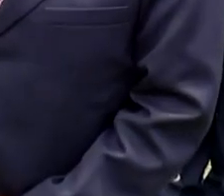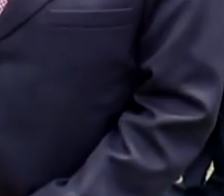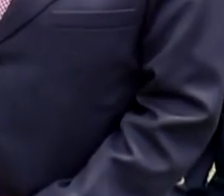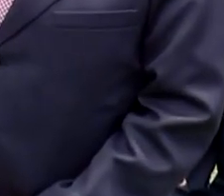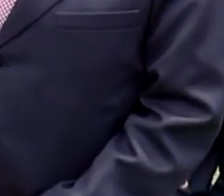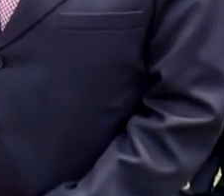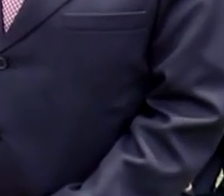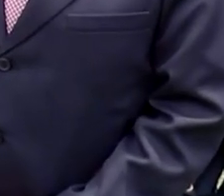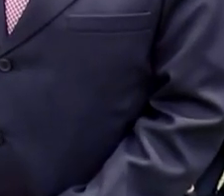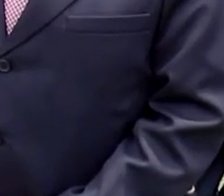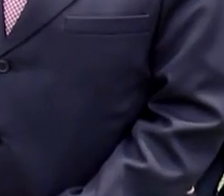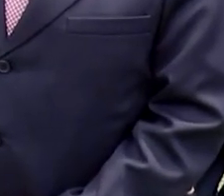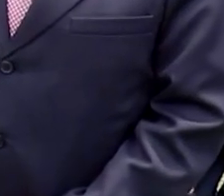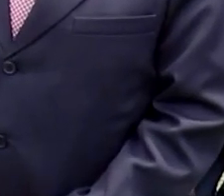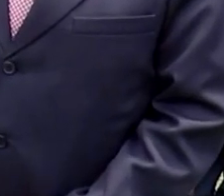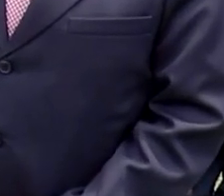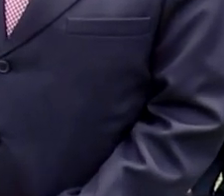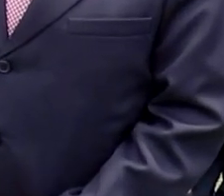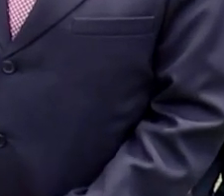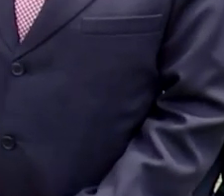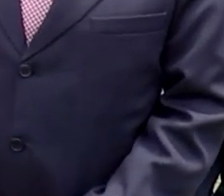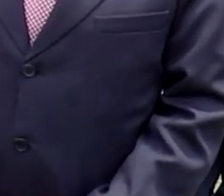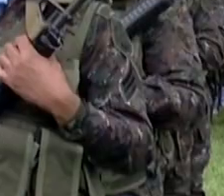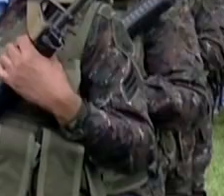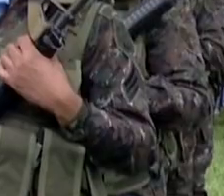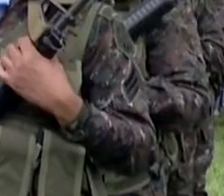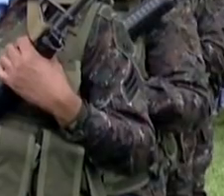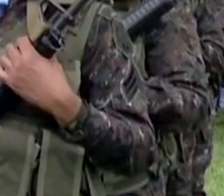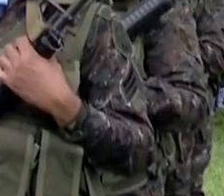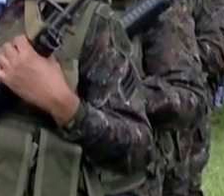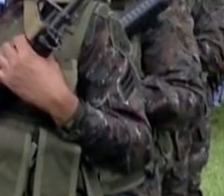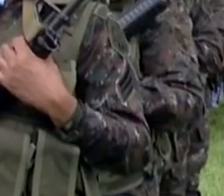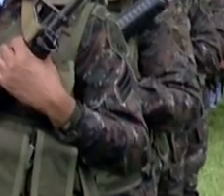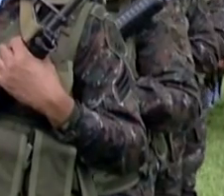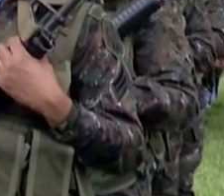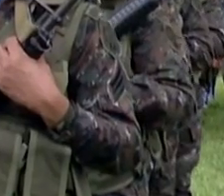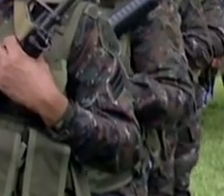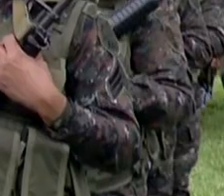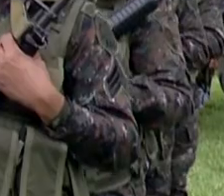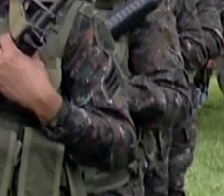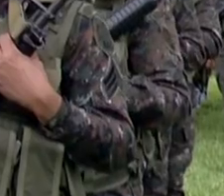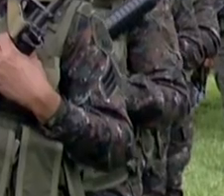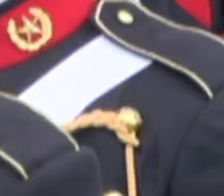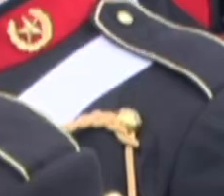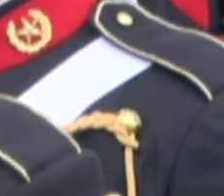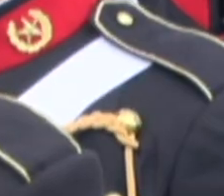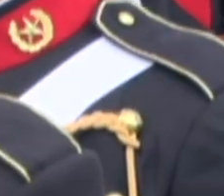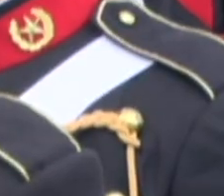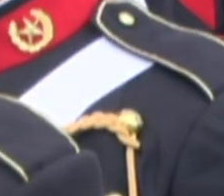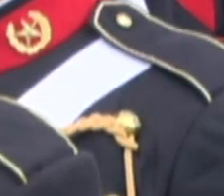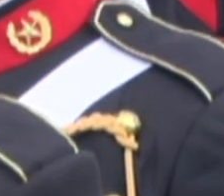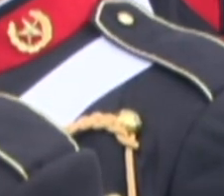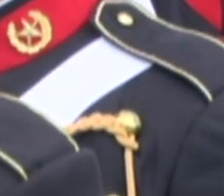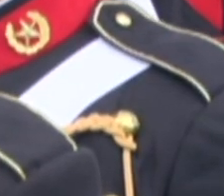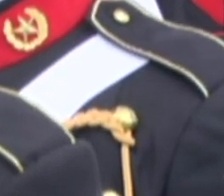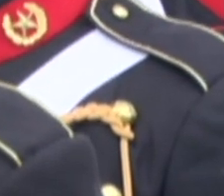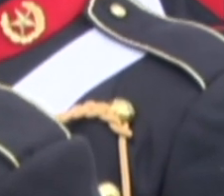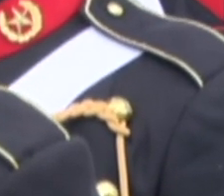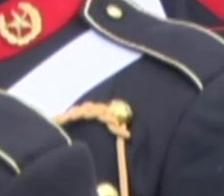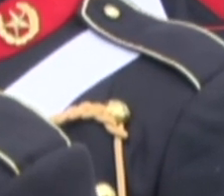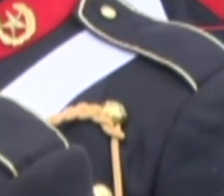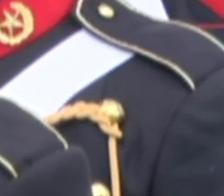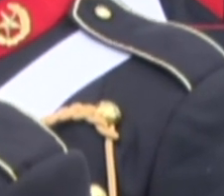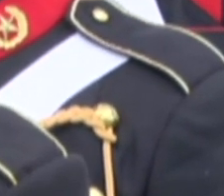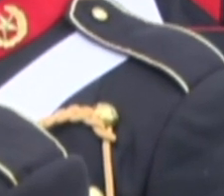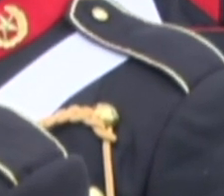dedica a brindarle servicio al pueblo, fomentando bajo la servicialidad un legado de paz y unidad, reportó para el